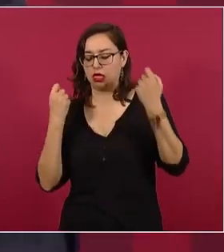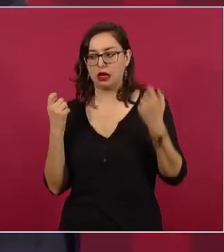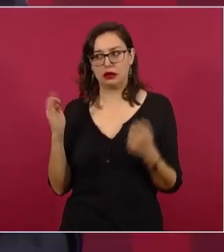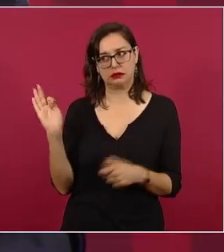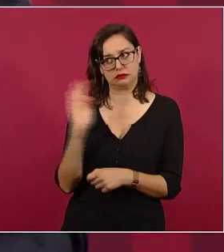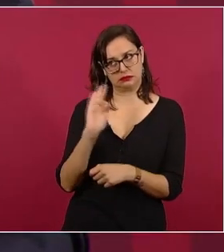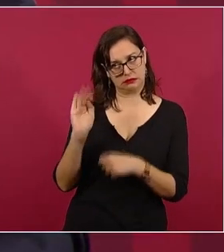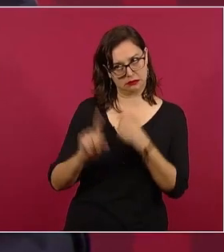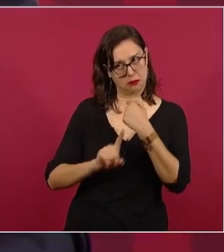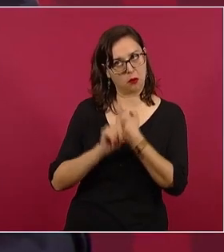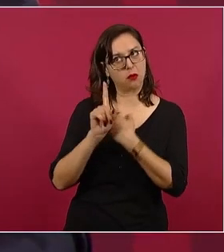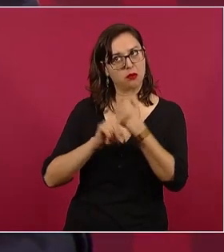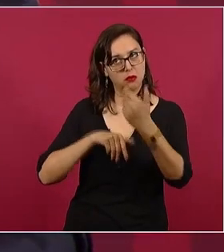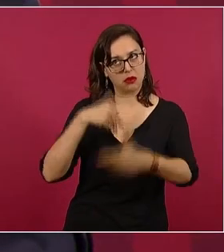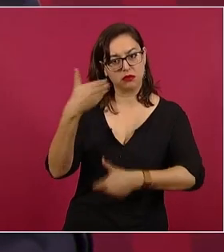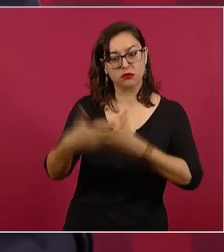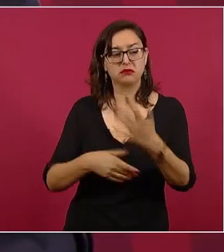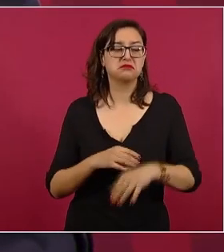por su nombre,